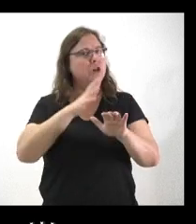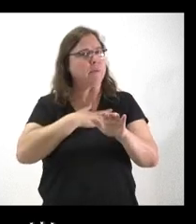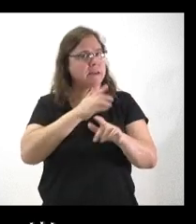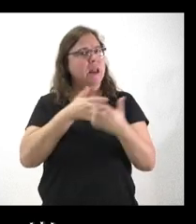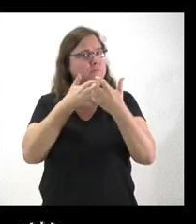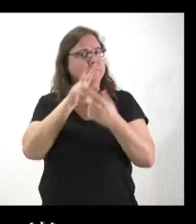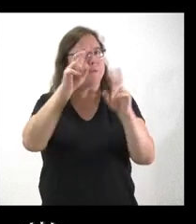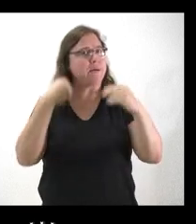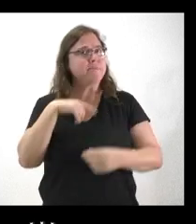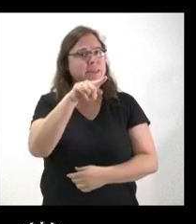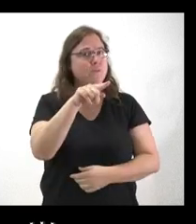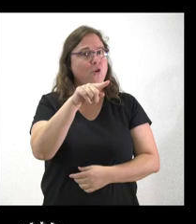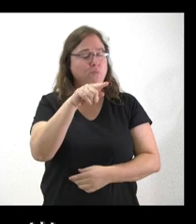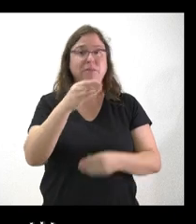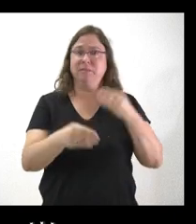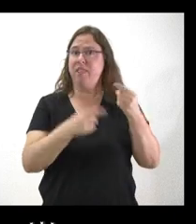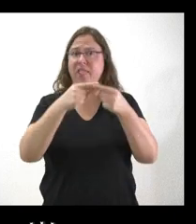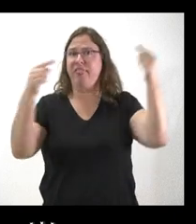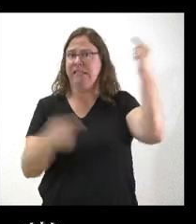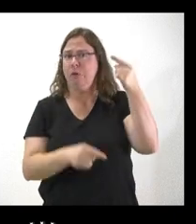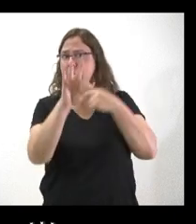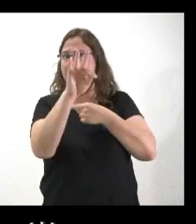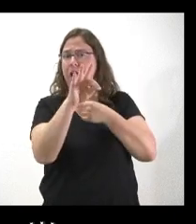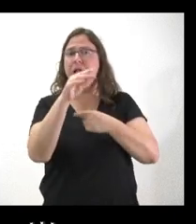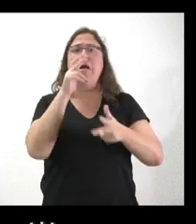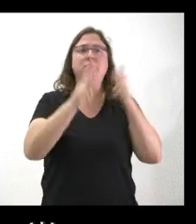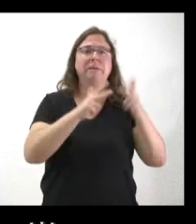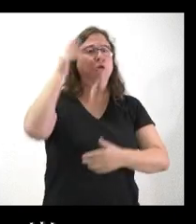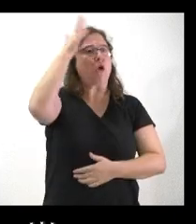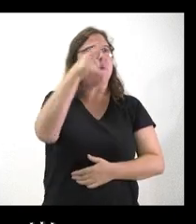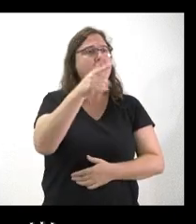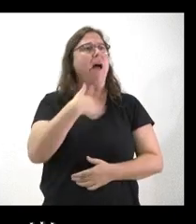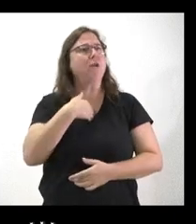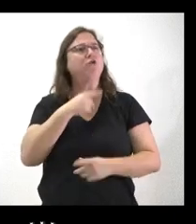Porque en la práctica sí que se produce esa desigualdad de hecho. Gracias.